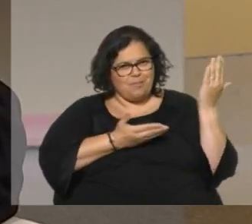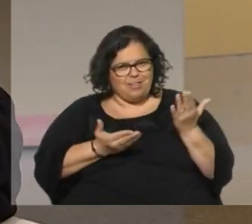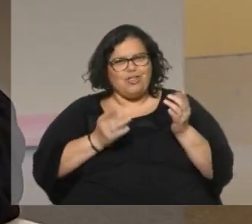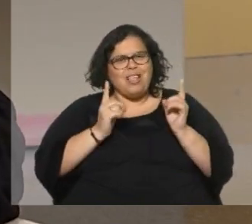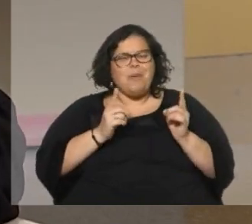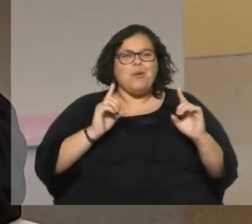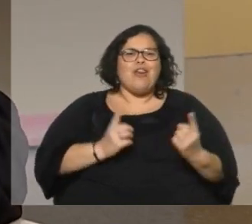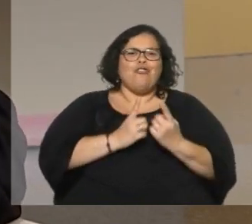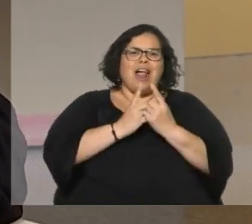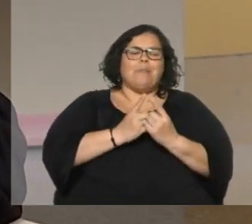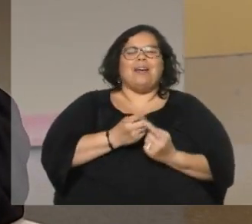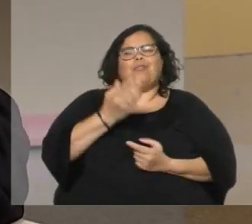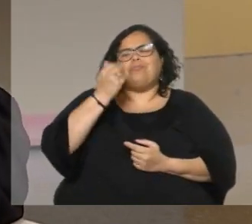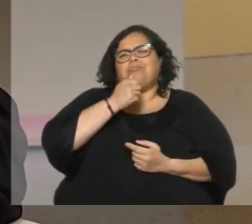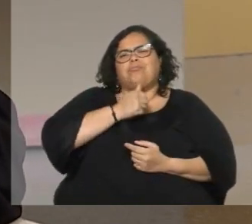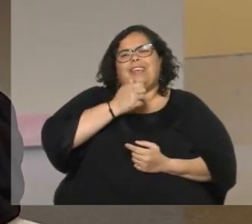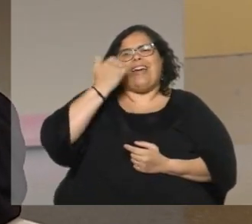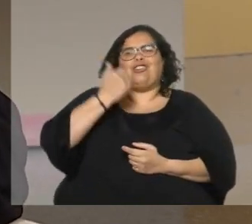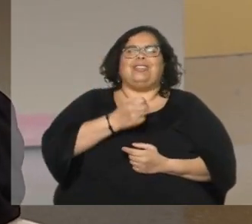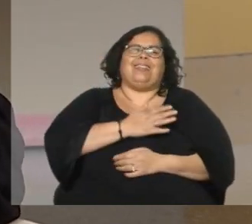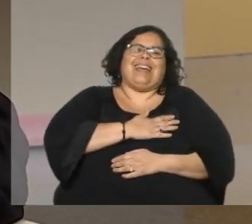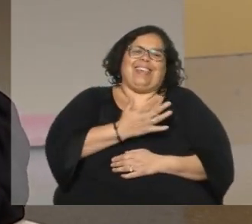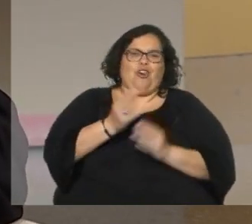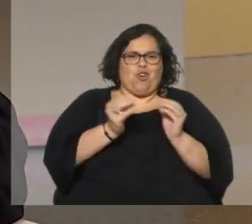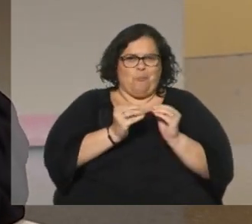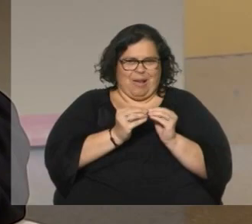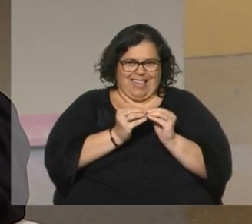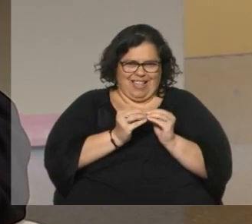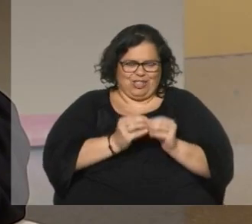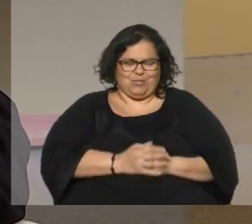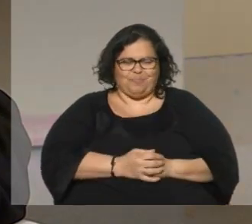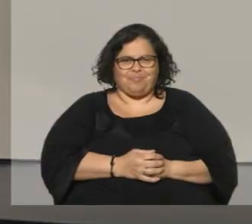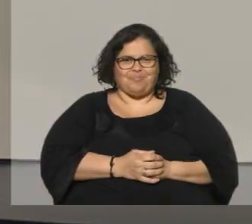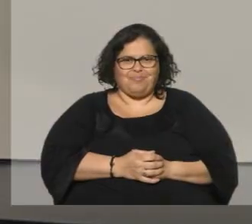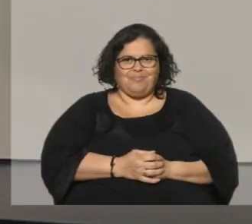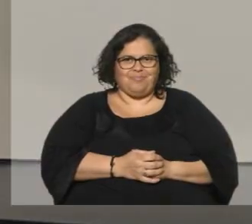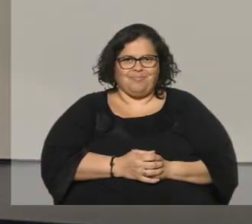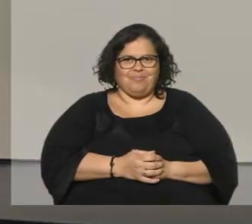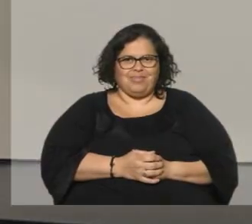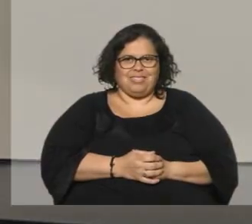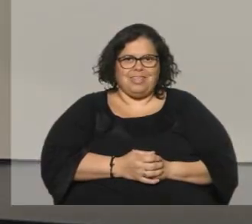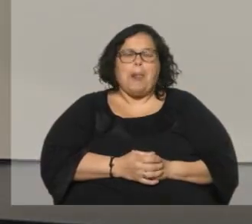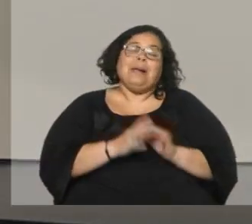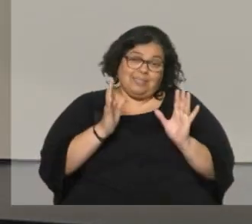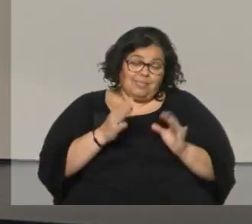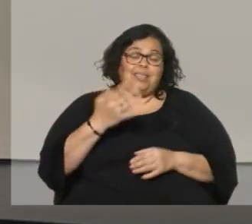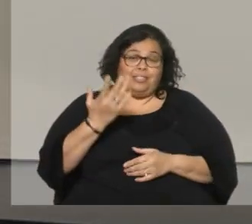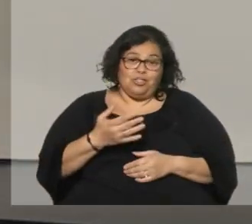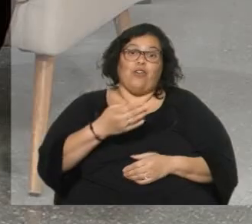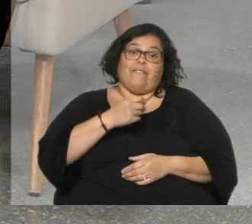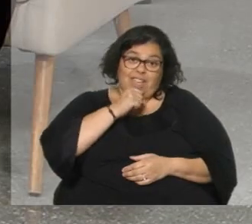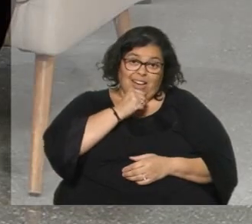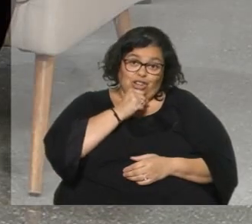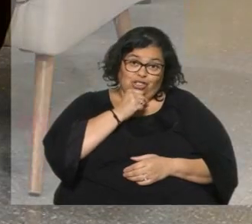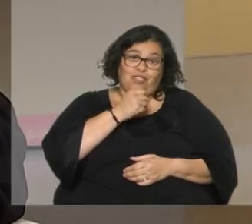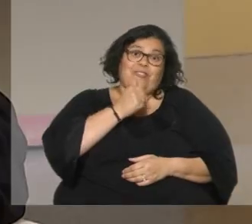también con viejos y queridos compañeros más queridos que viejos vamos a decir las cosas como son yo diría que no que son viejos y queridos